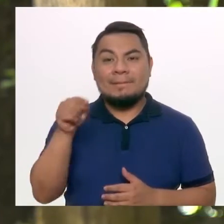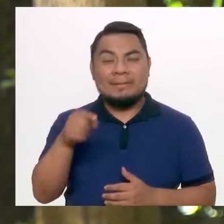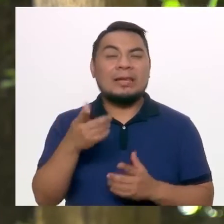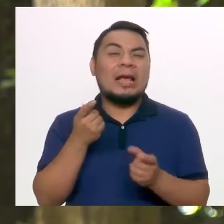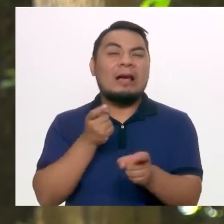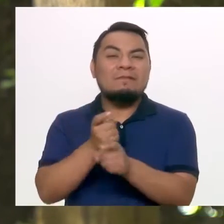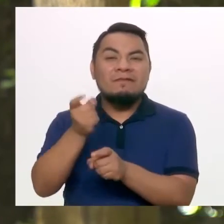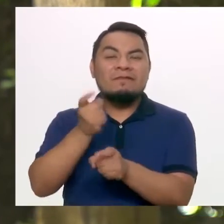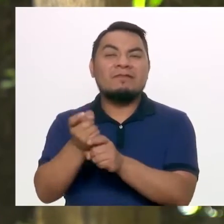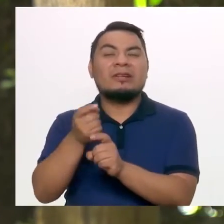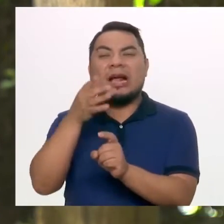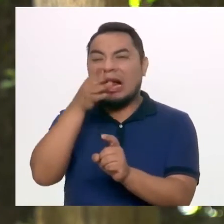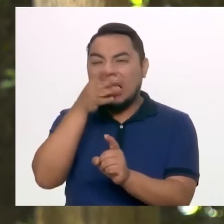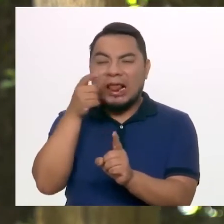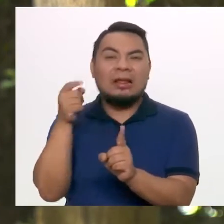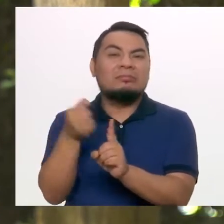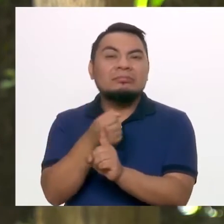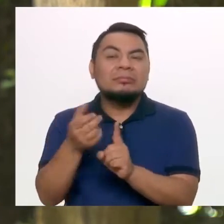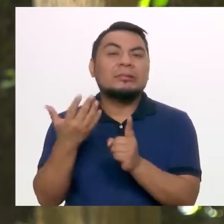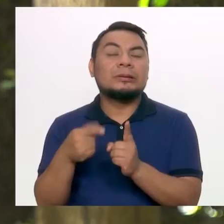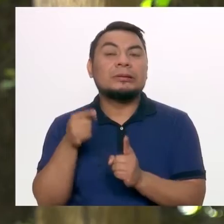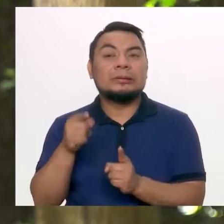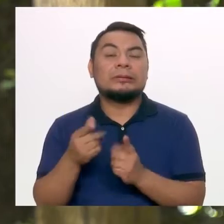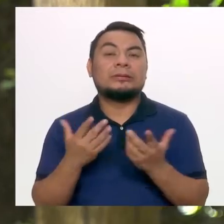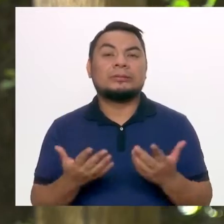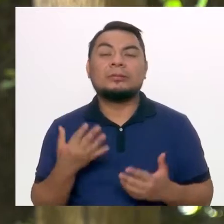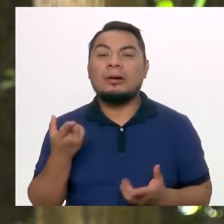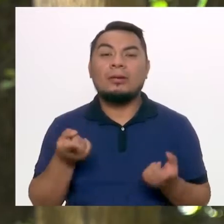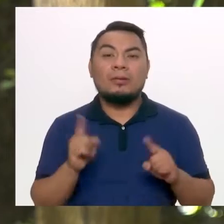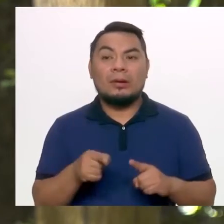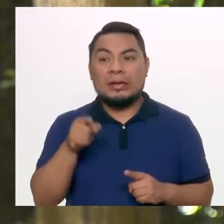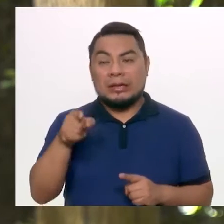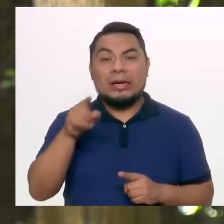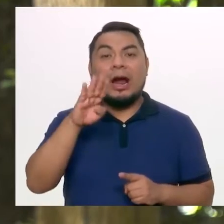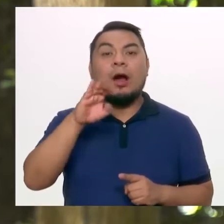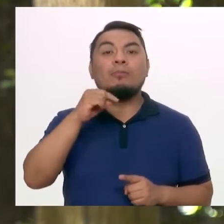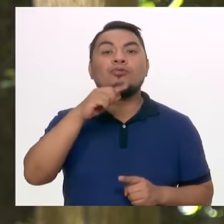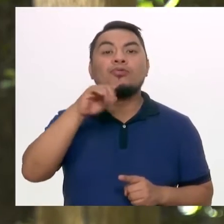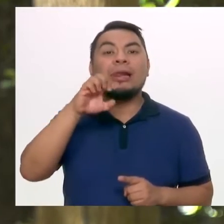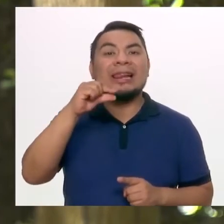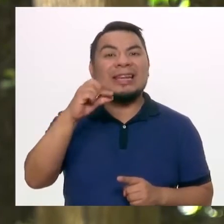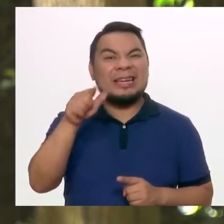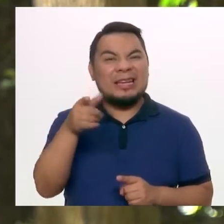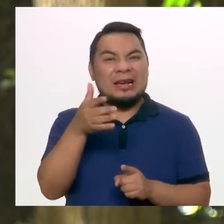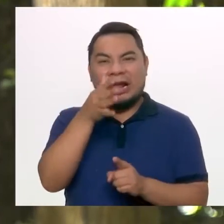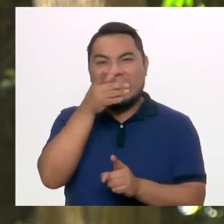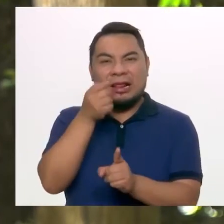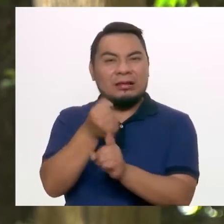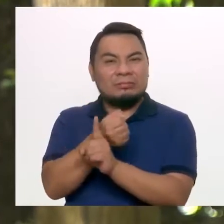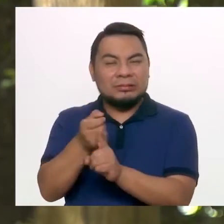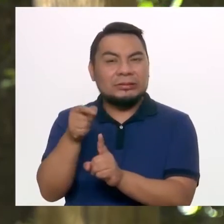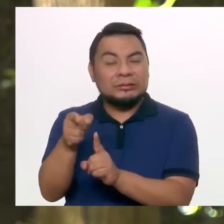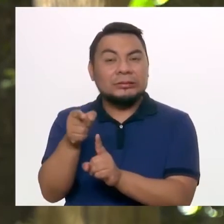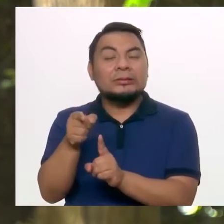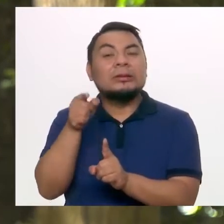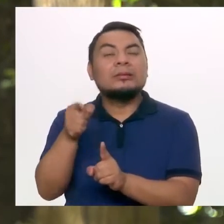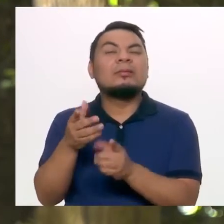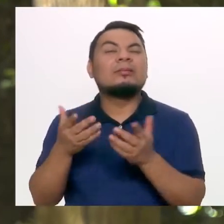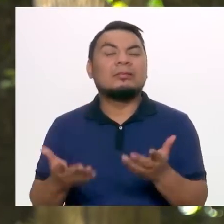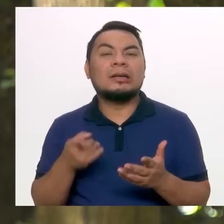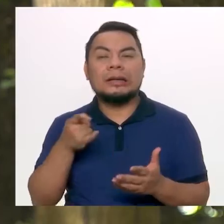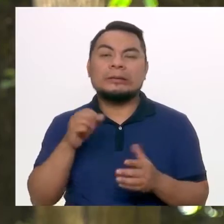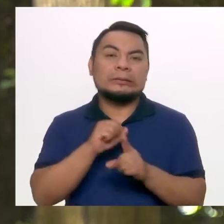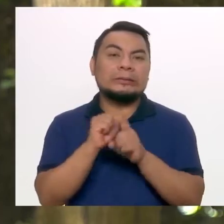Esto, por empezar a tocar el tema, cuando estamos hablando de bullying nos estamos refiriendo a